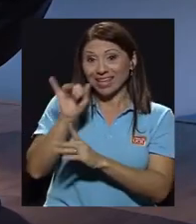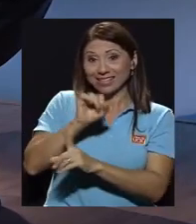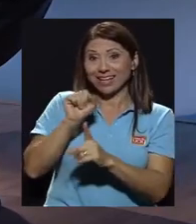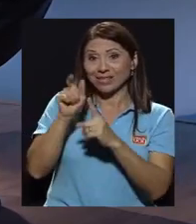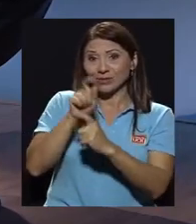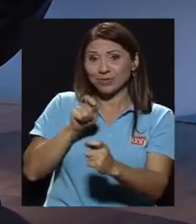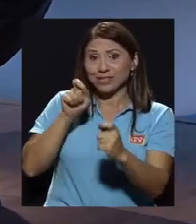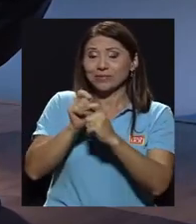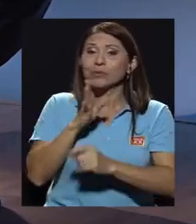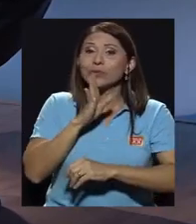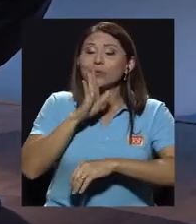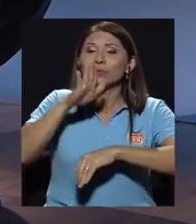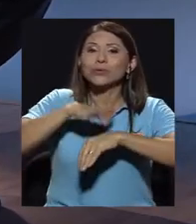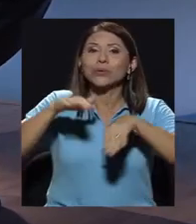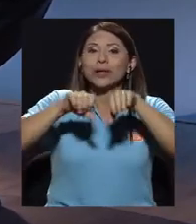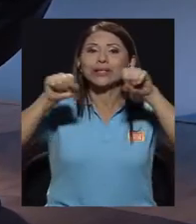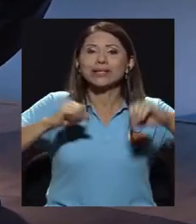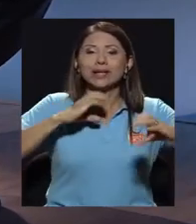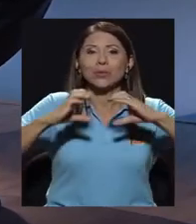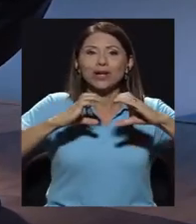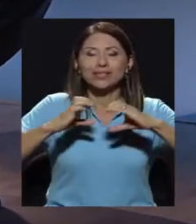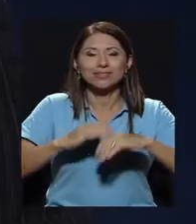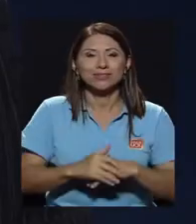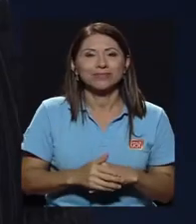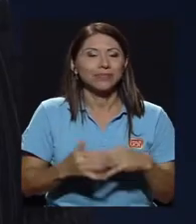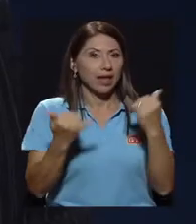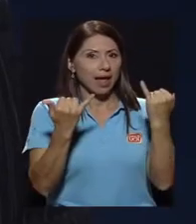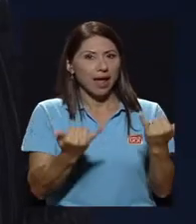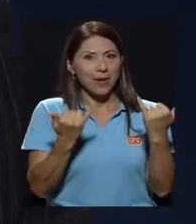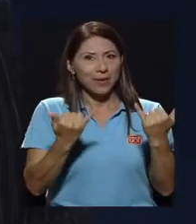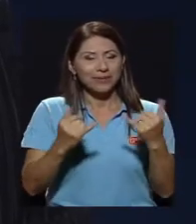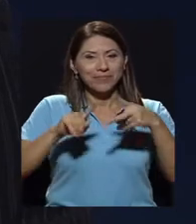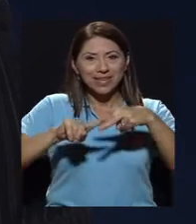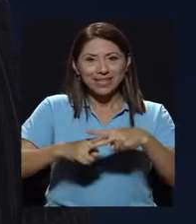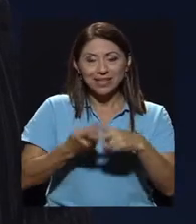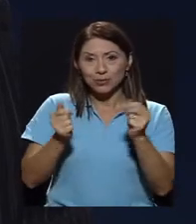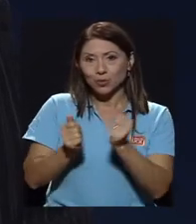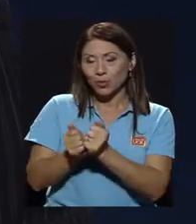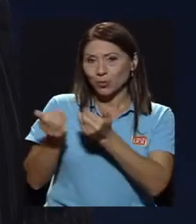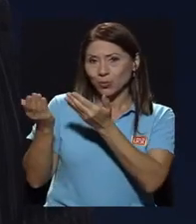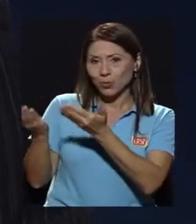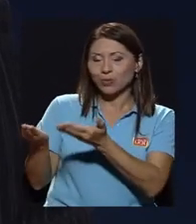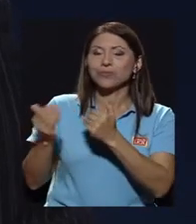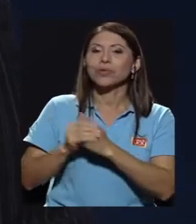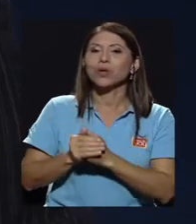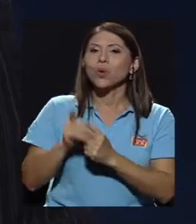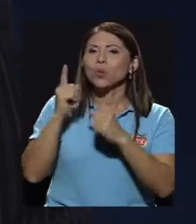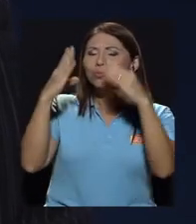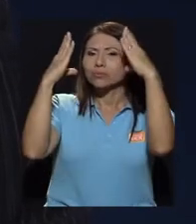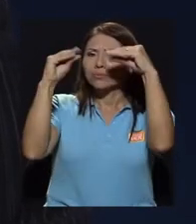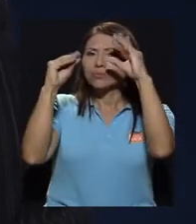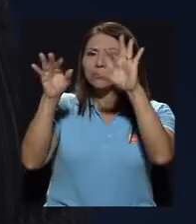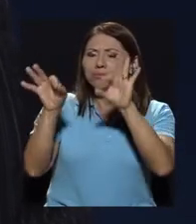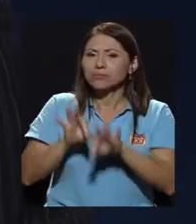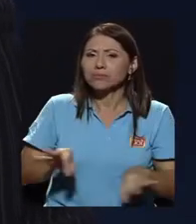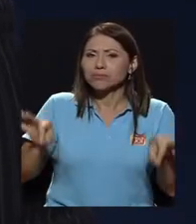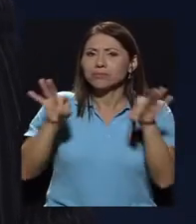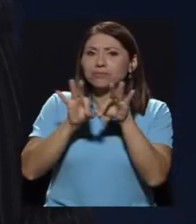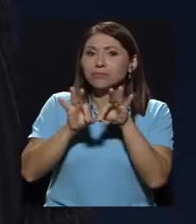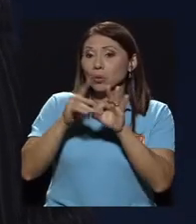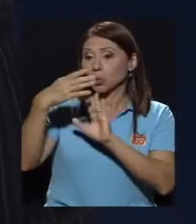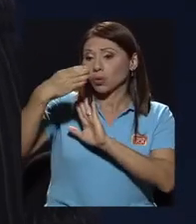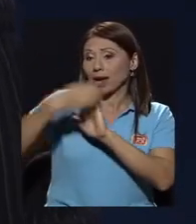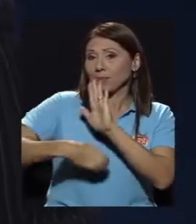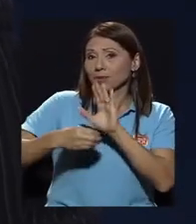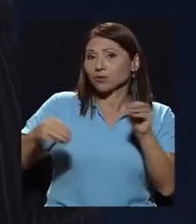específico, hemos conversado sobre las telecomunicaciones. Ahora, iniciamos con Andrea un dato muy importante y uno de los